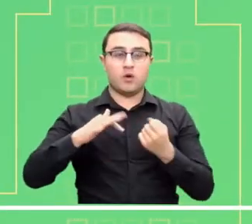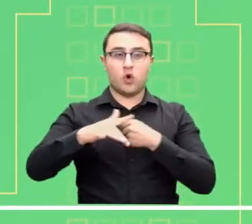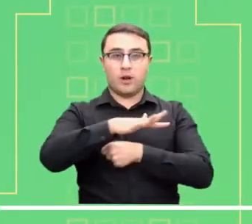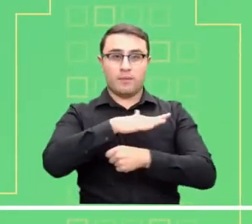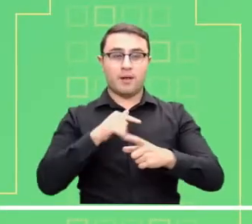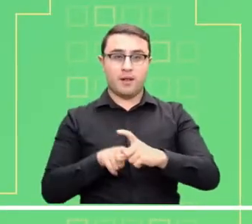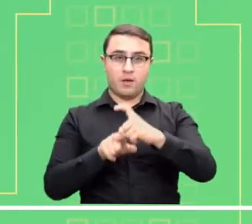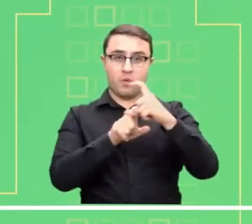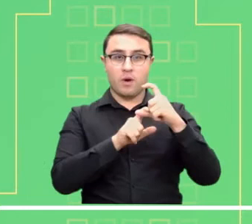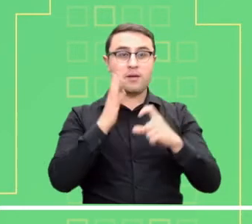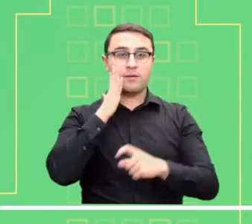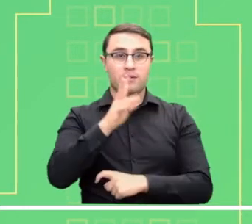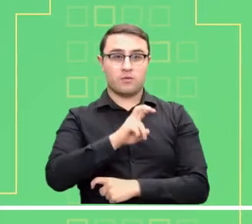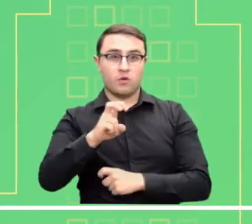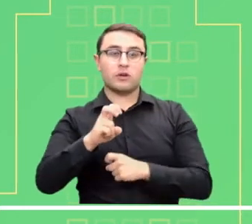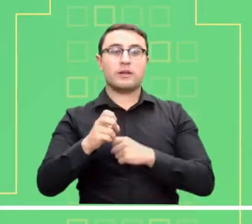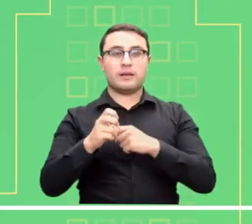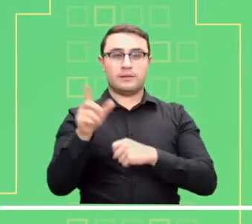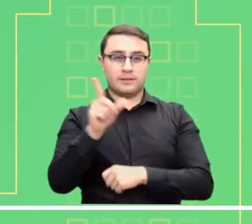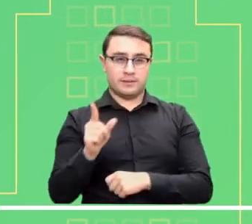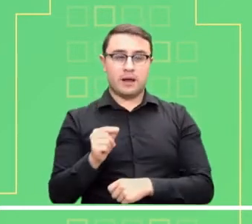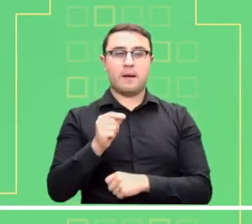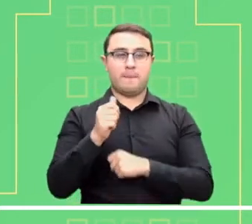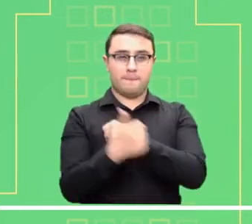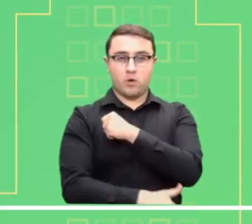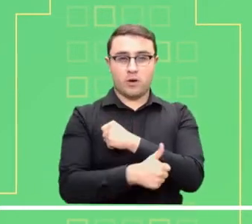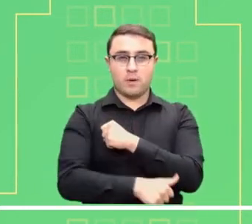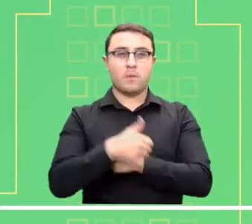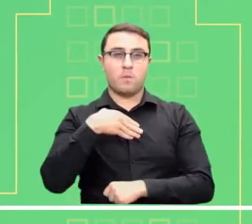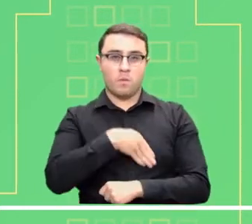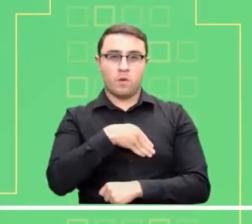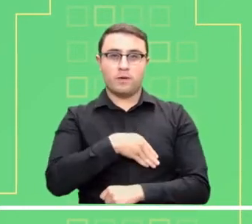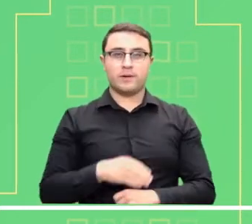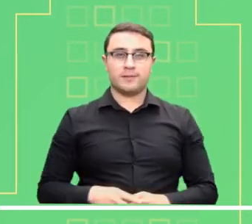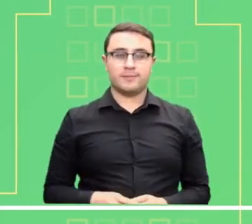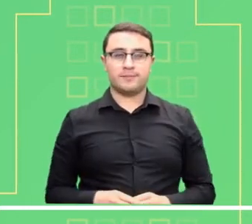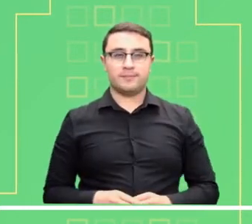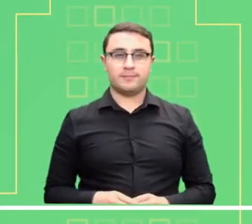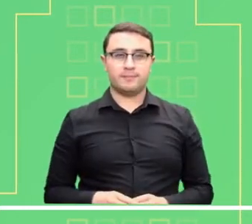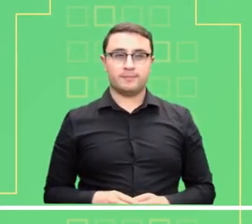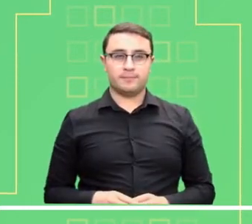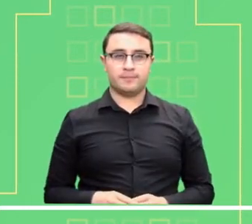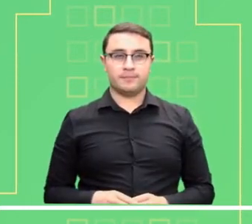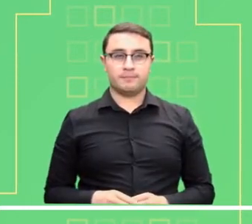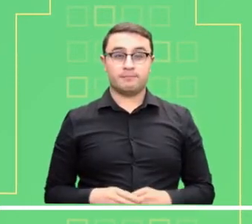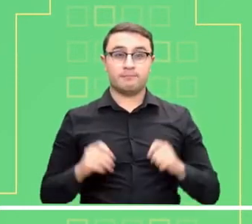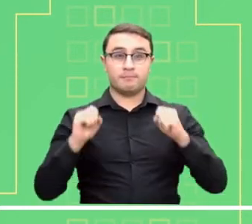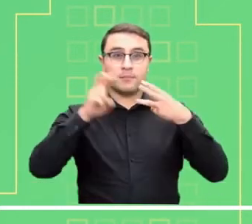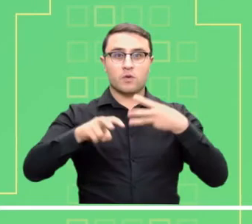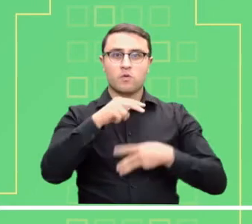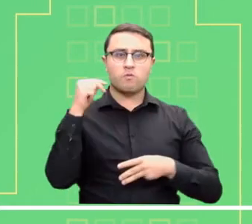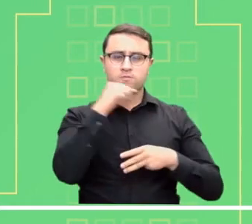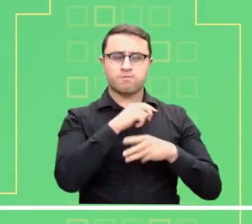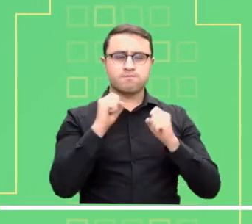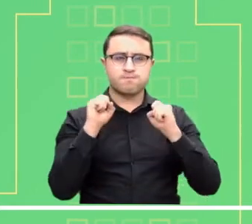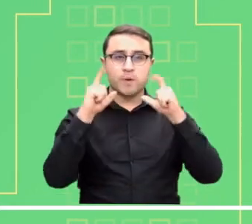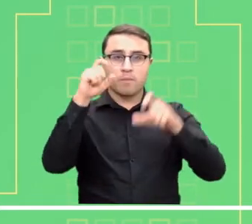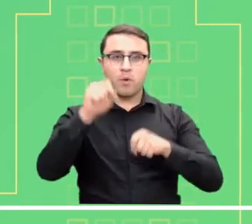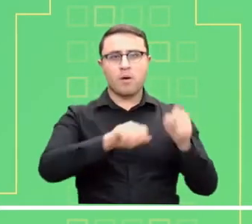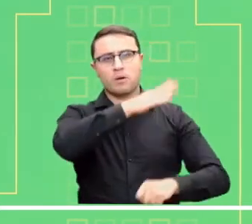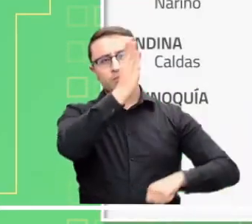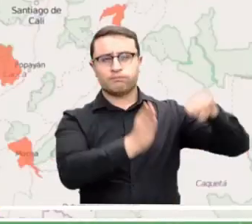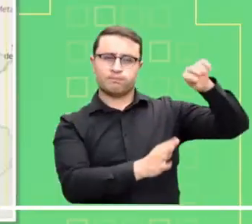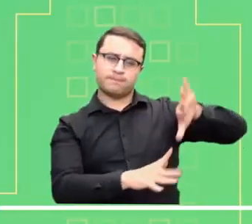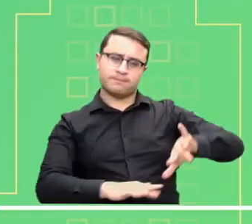Alerta roja por probabilidad de incendios en la cobertura vegetal de Santander, Cundinamarca, La Guajira, Norte de Santander, Cesar, Boyacá y